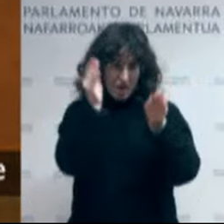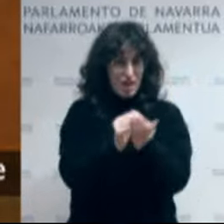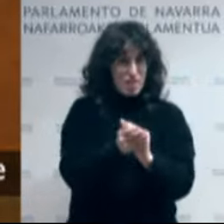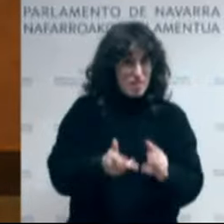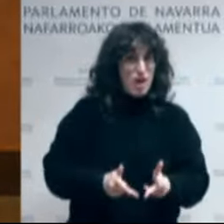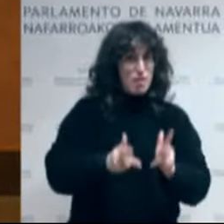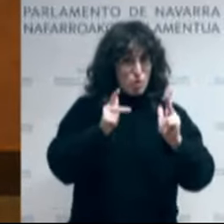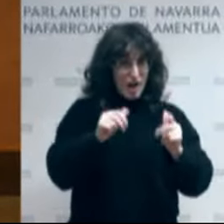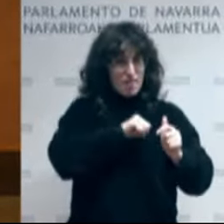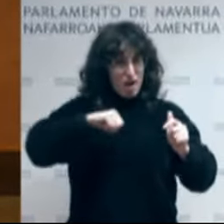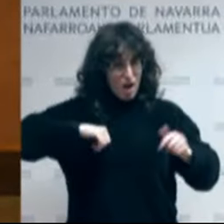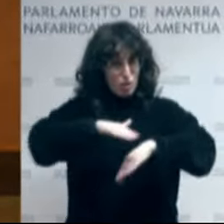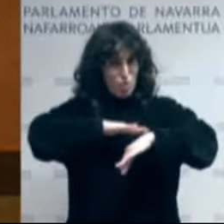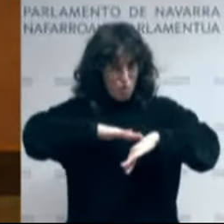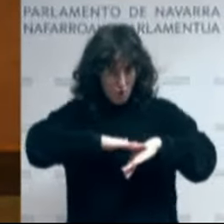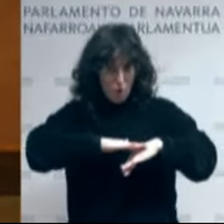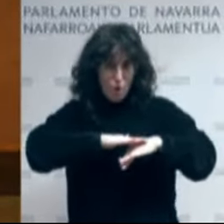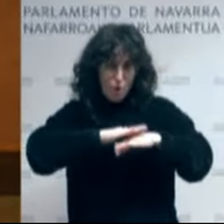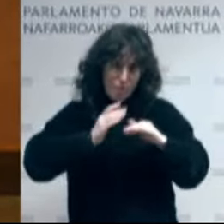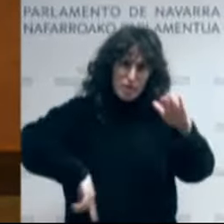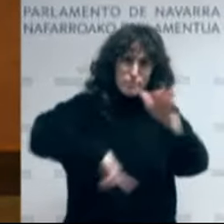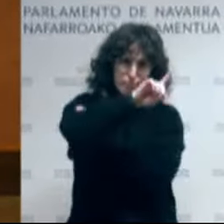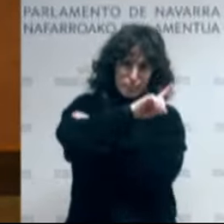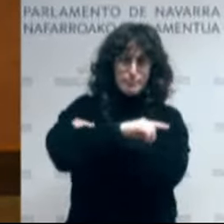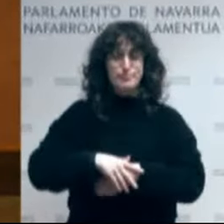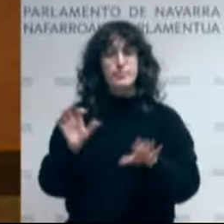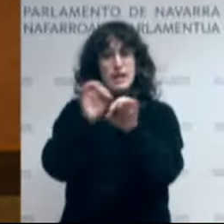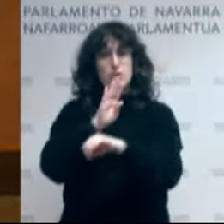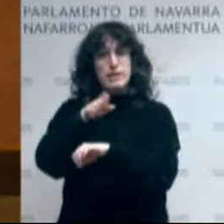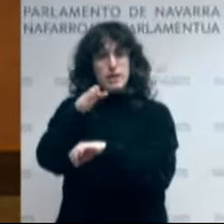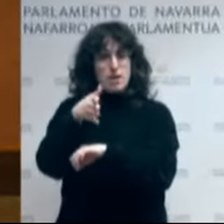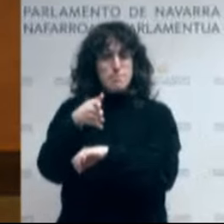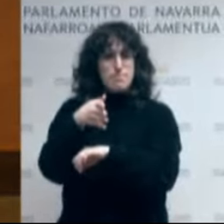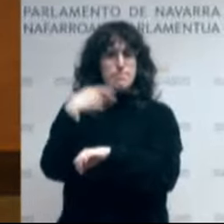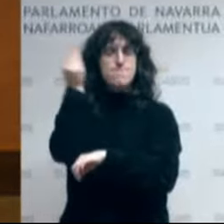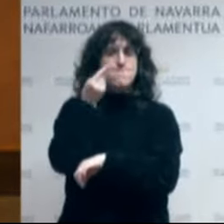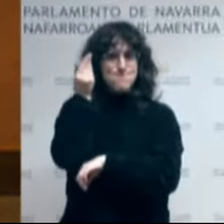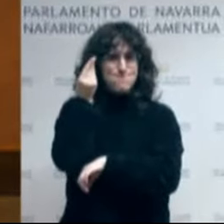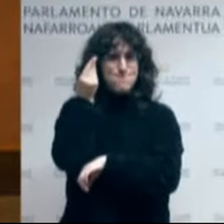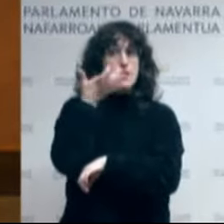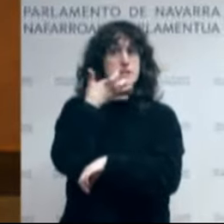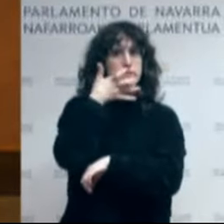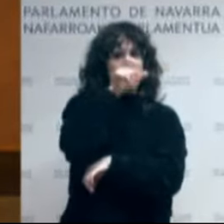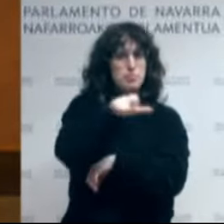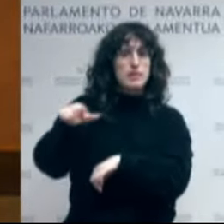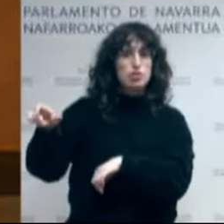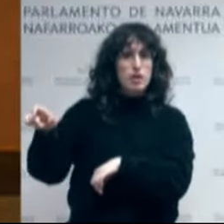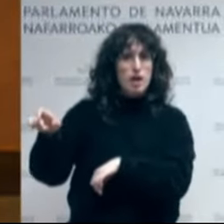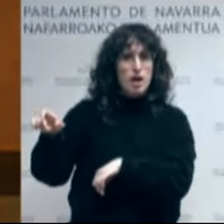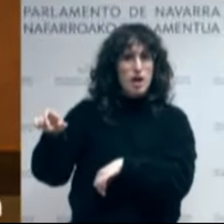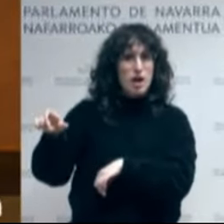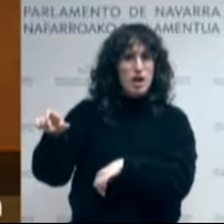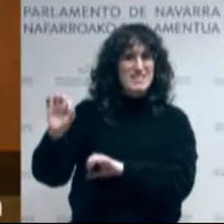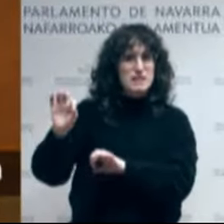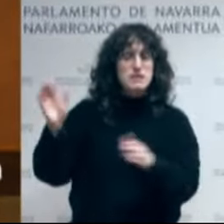Euskal Herria Bildun, uste dugu pertsonak erdigunean jartzen direnean eta akordiorako